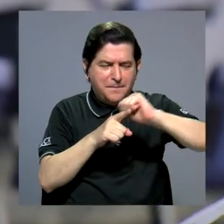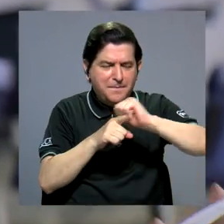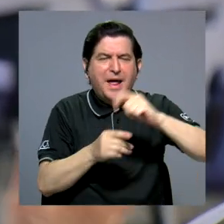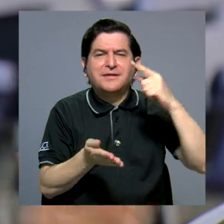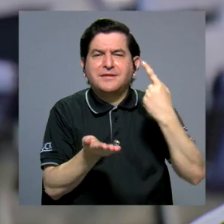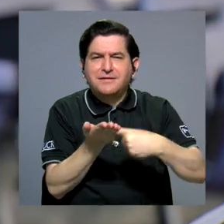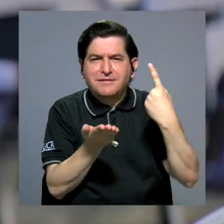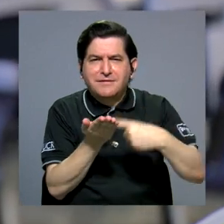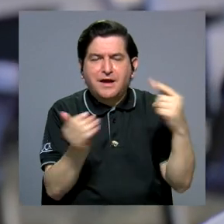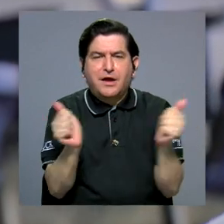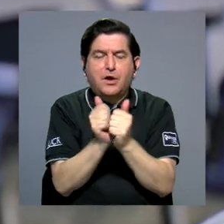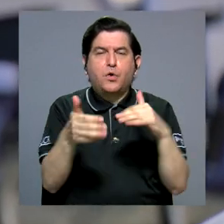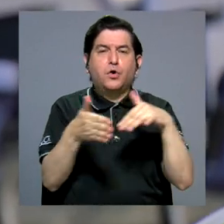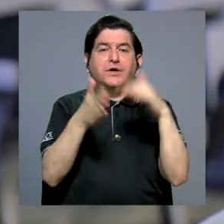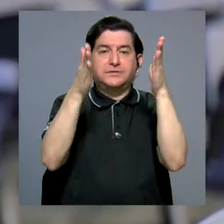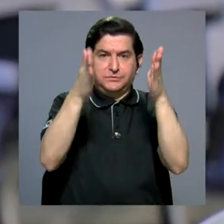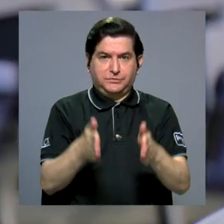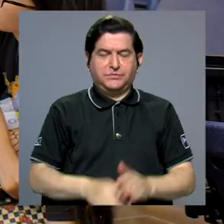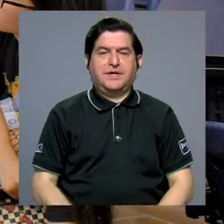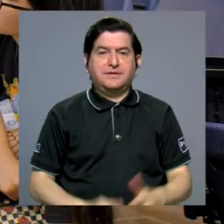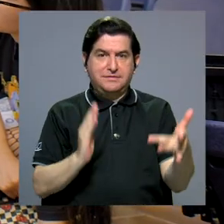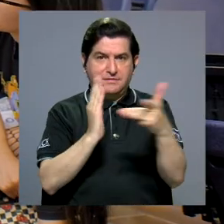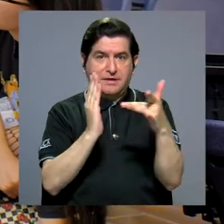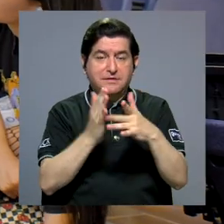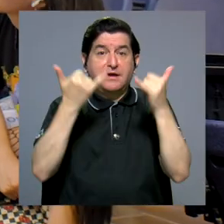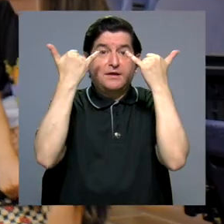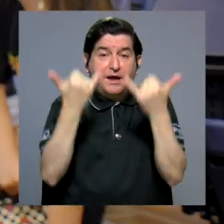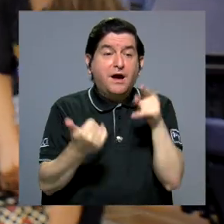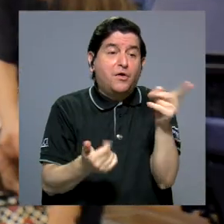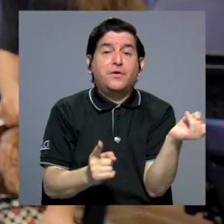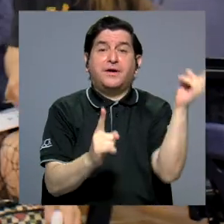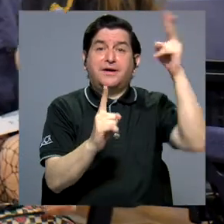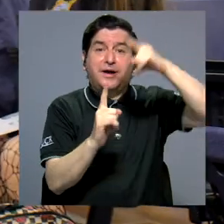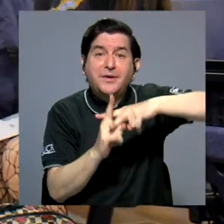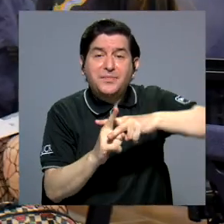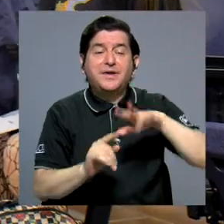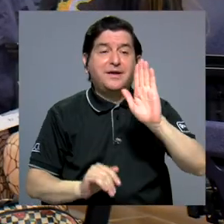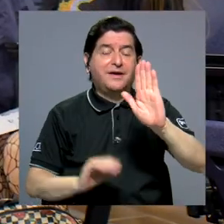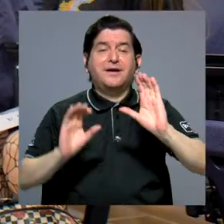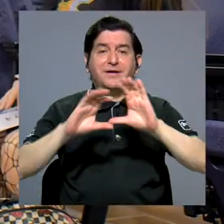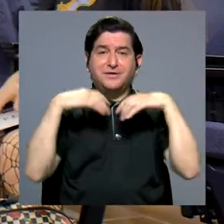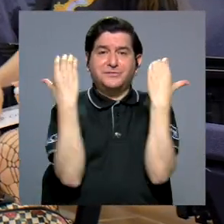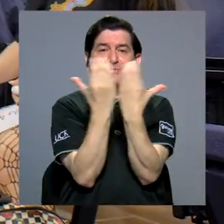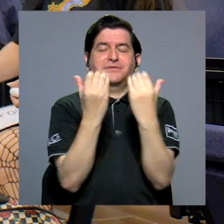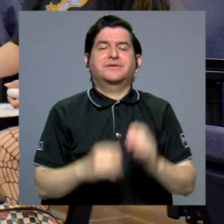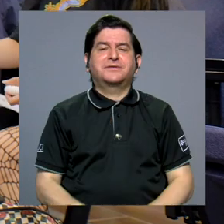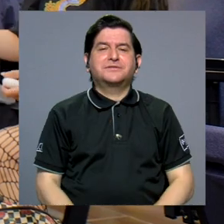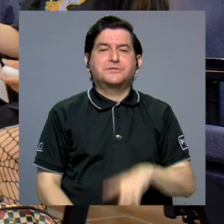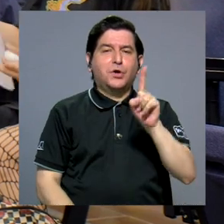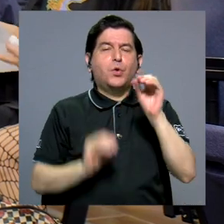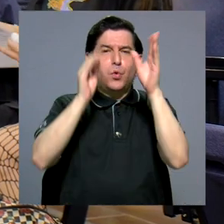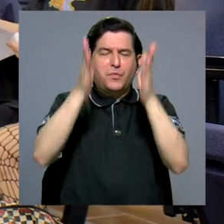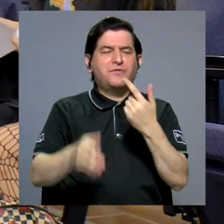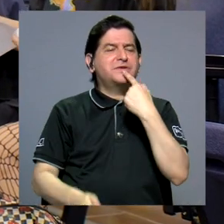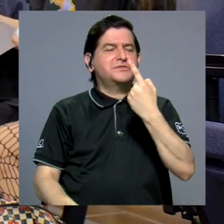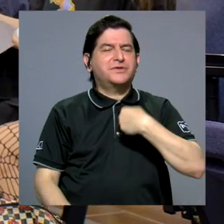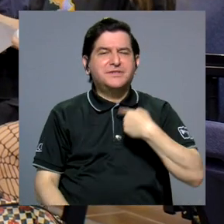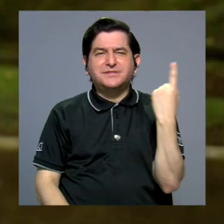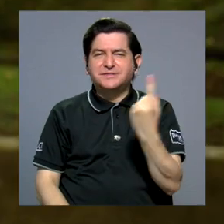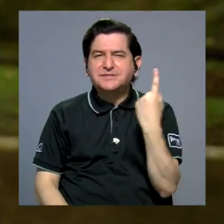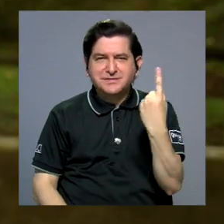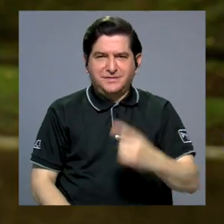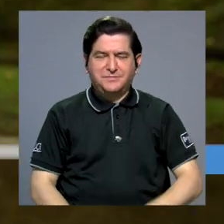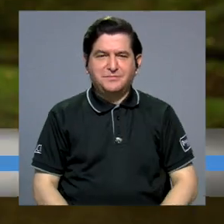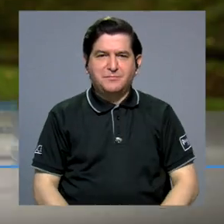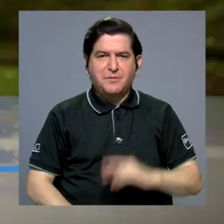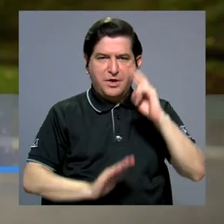generar discusiones con los estudiantes, técnicas que hoy ella aplica en sus clases. Uno de los profesores siempre nos decía que